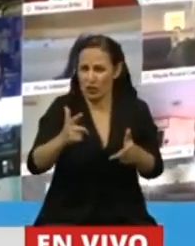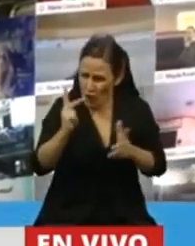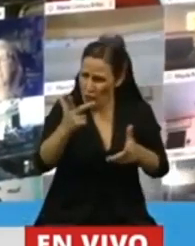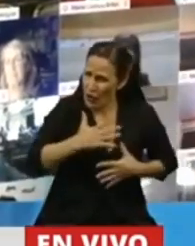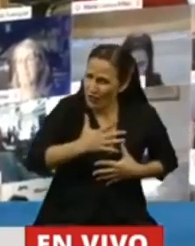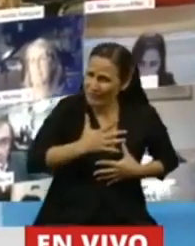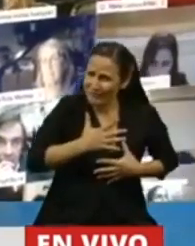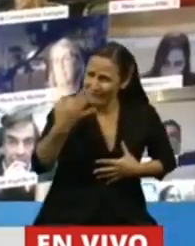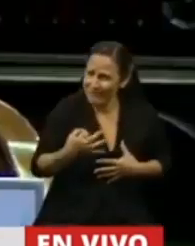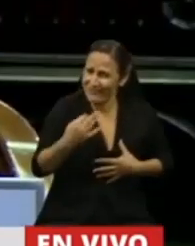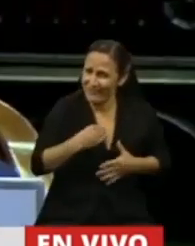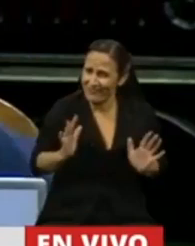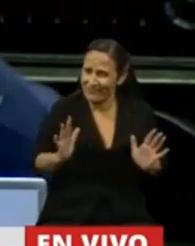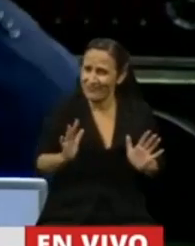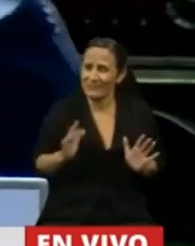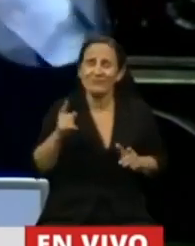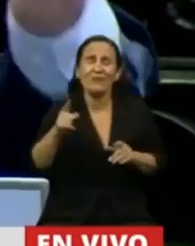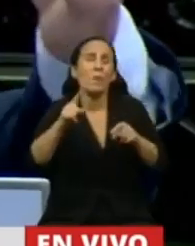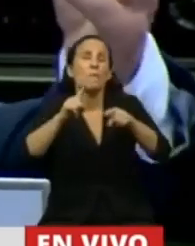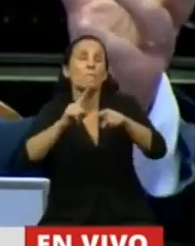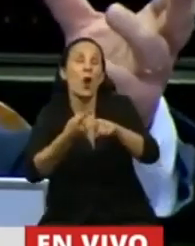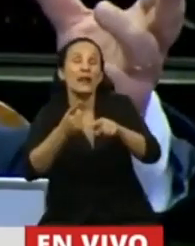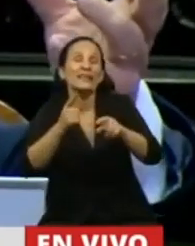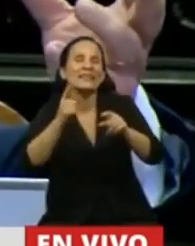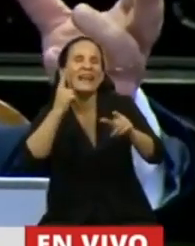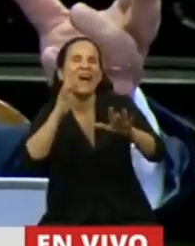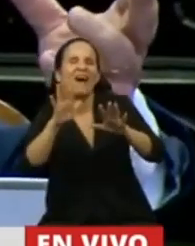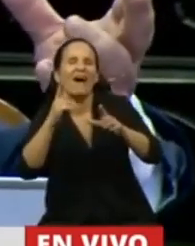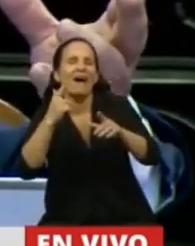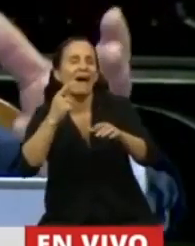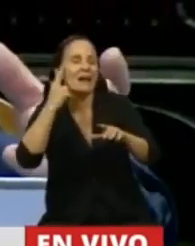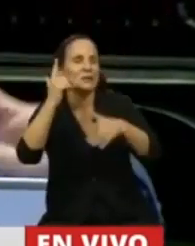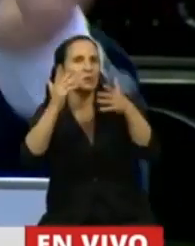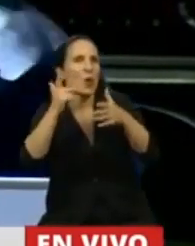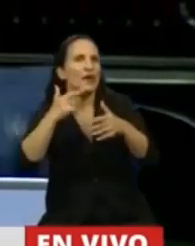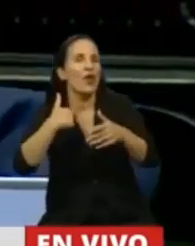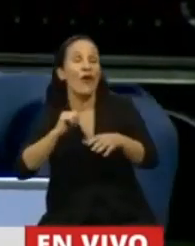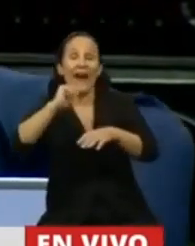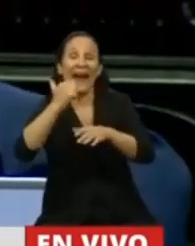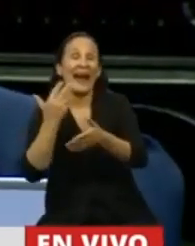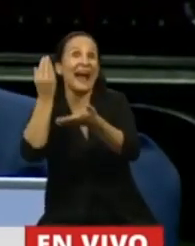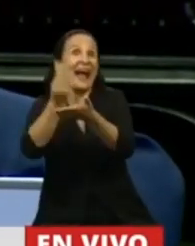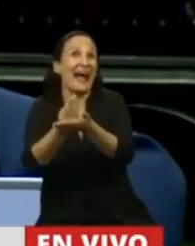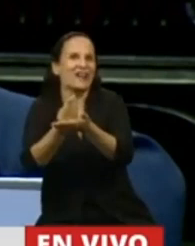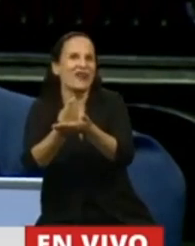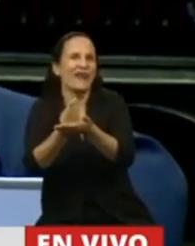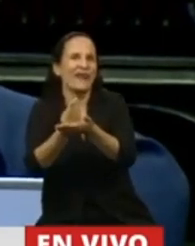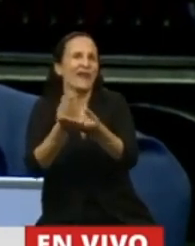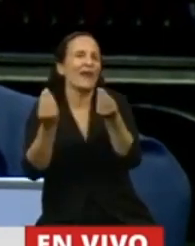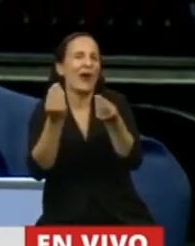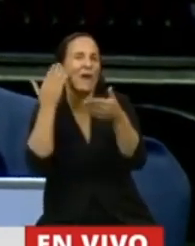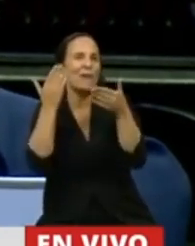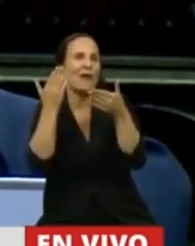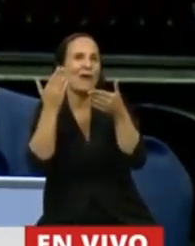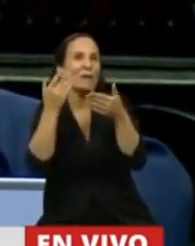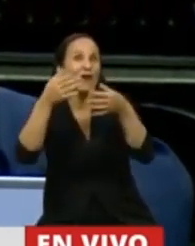es la política. Uno sueña cómo va a gobernar si gana, pero después no sabe cómo va a gobernar. Son los